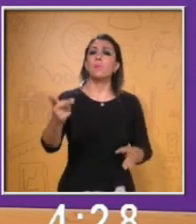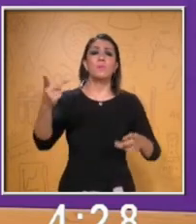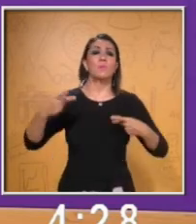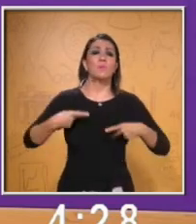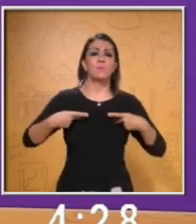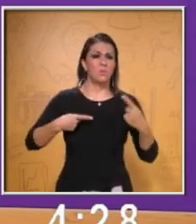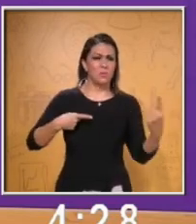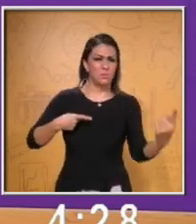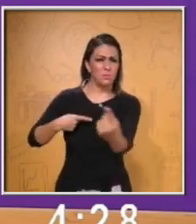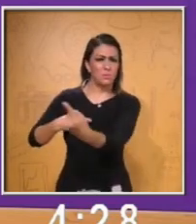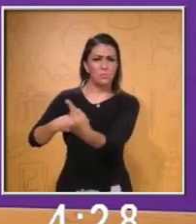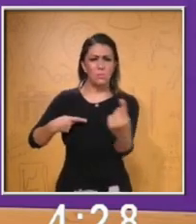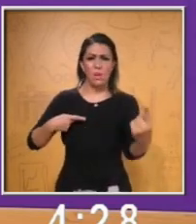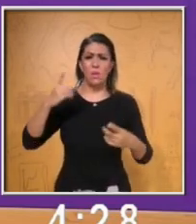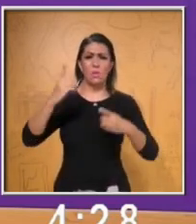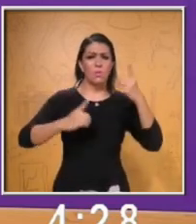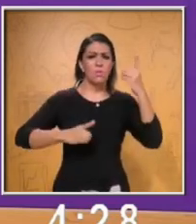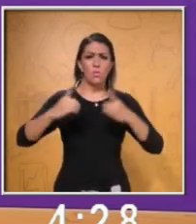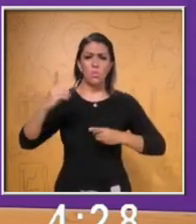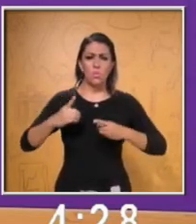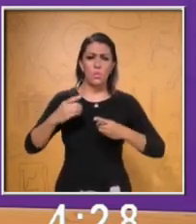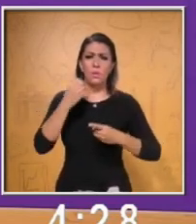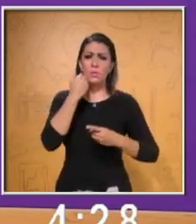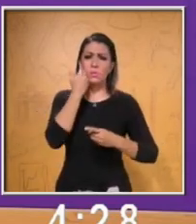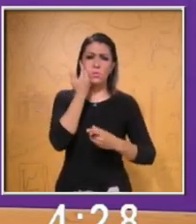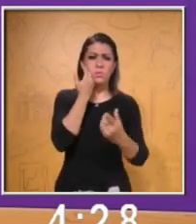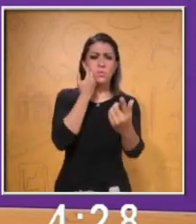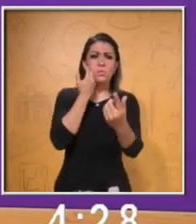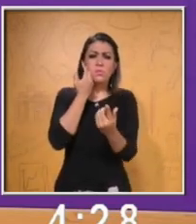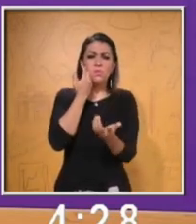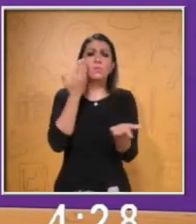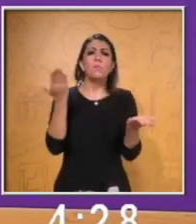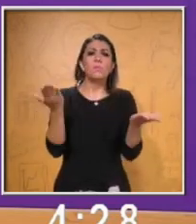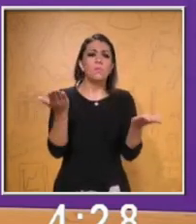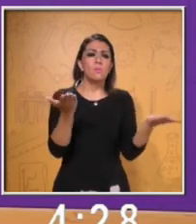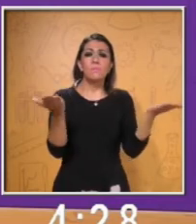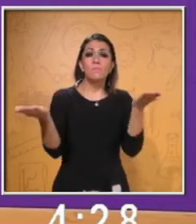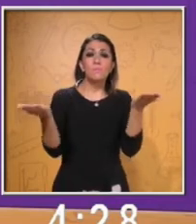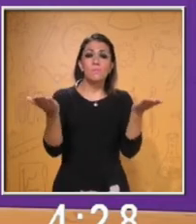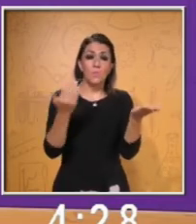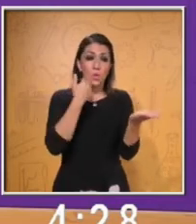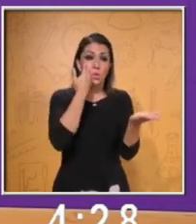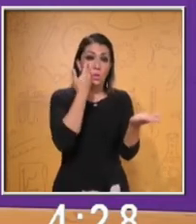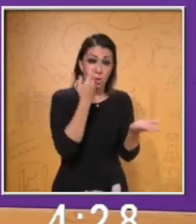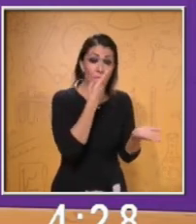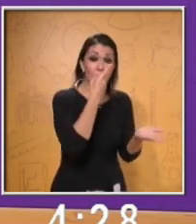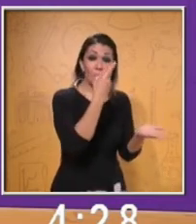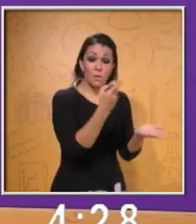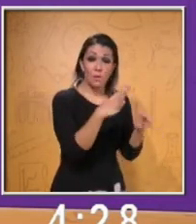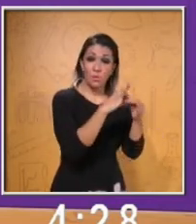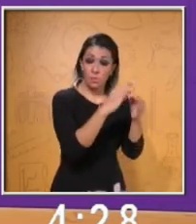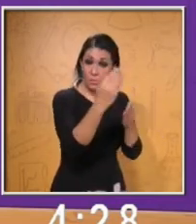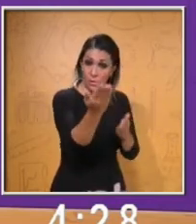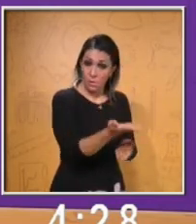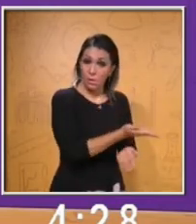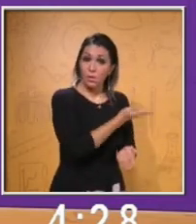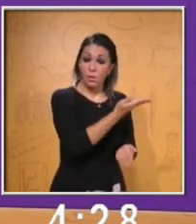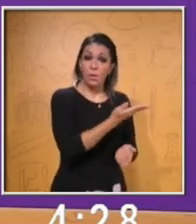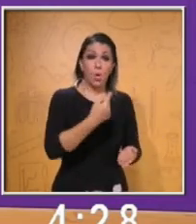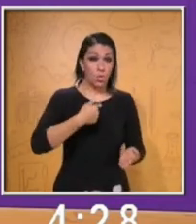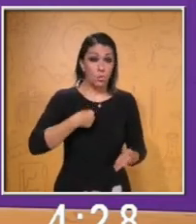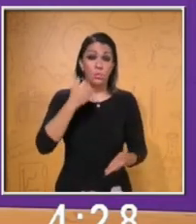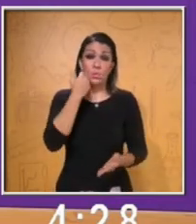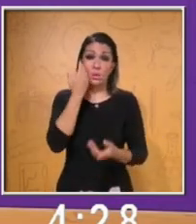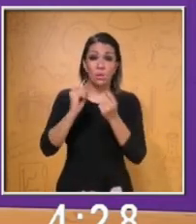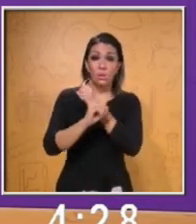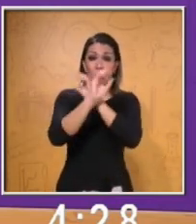algún comentario que realizar, algún aporte, o si tienen alguna duda, para que tú puedas aclarar los puntos que no hayan